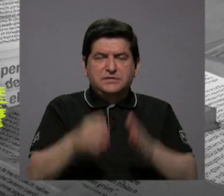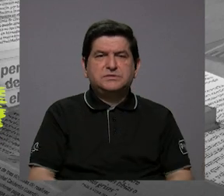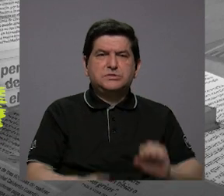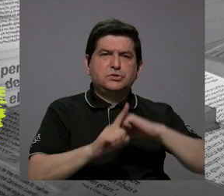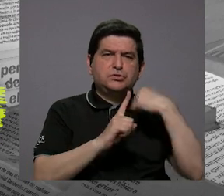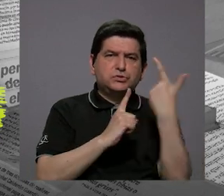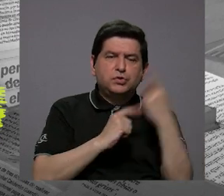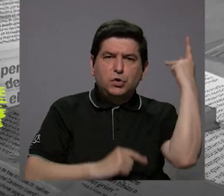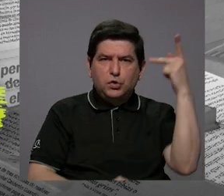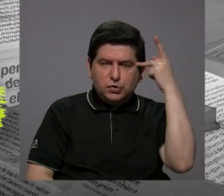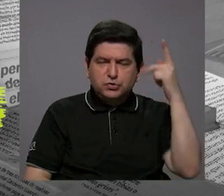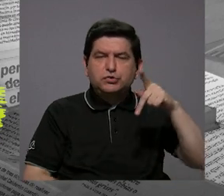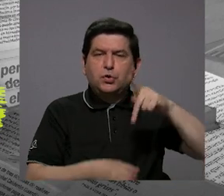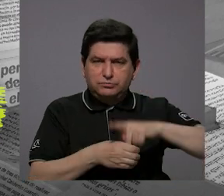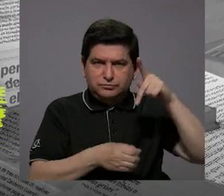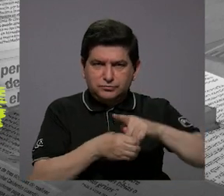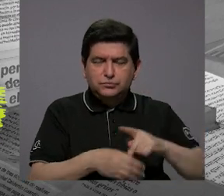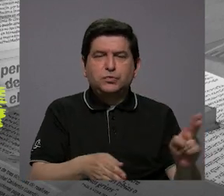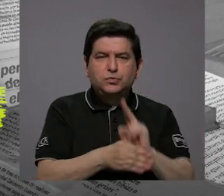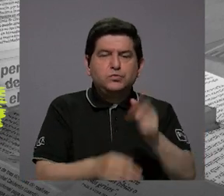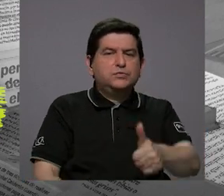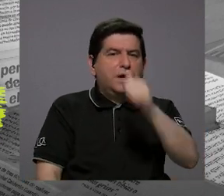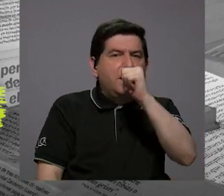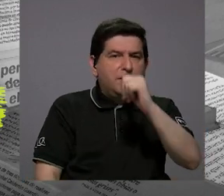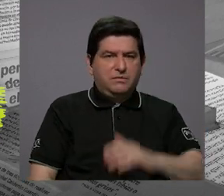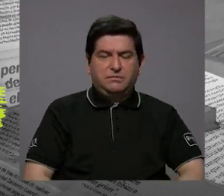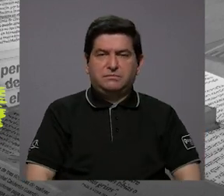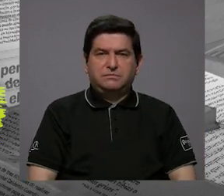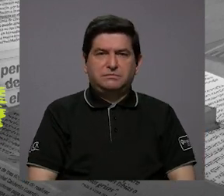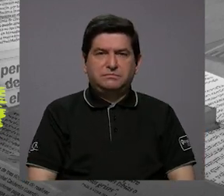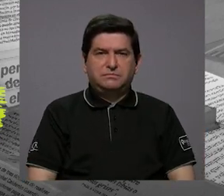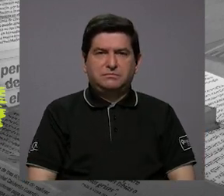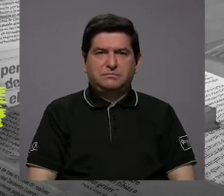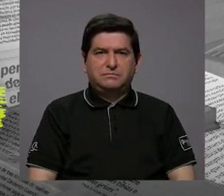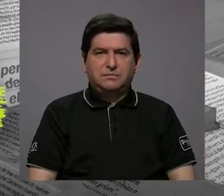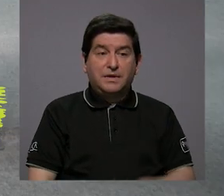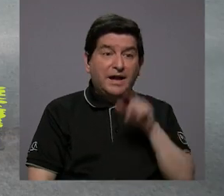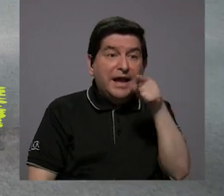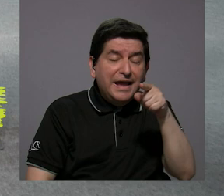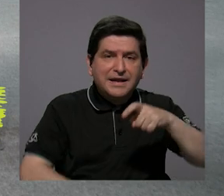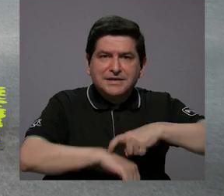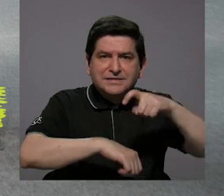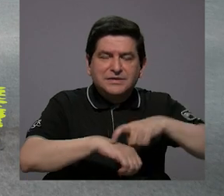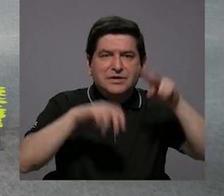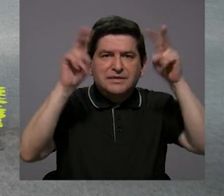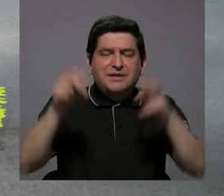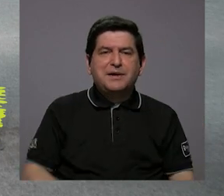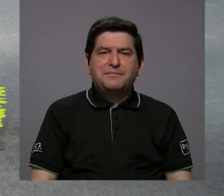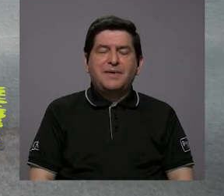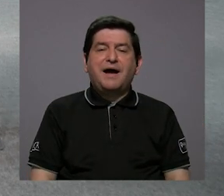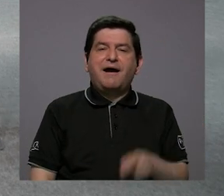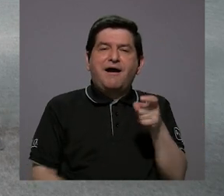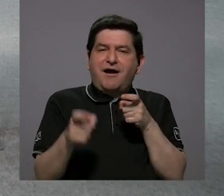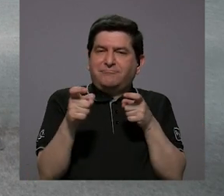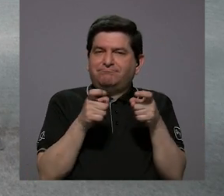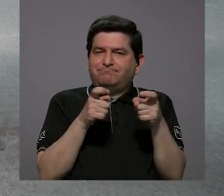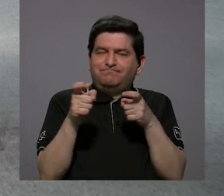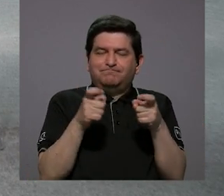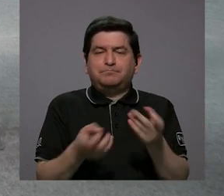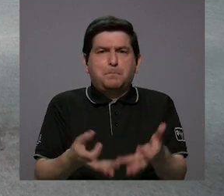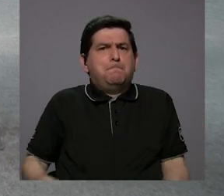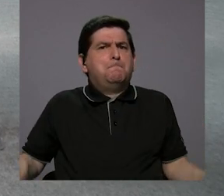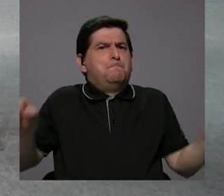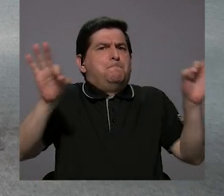políticos que intervienen y que hacen uso del agua, entonces ahí es donde entra el tema de la gobernanza, la